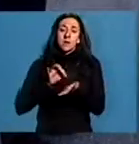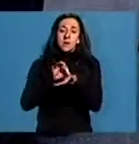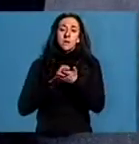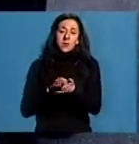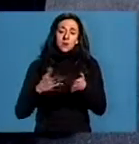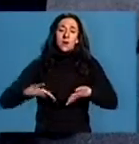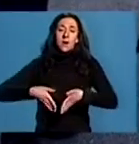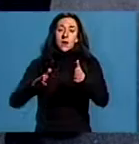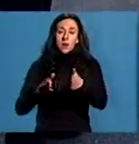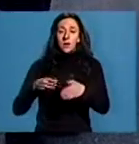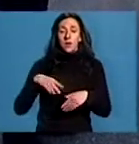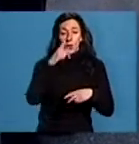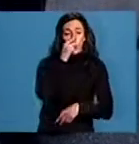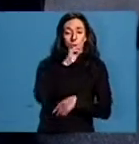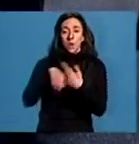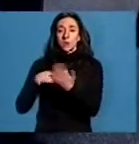Lugo con Vegadeo.